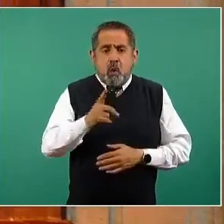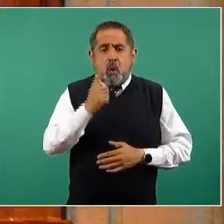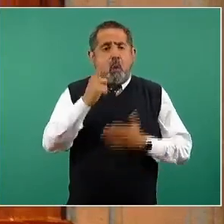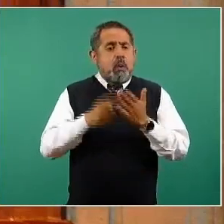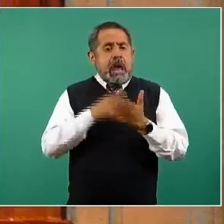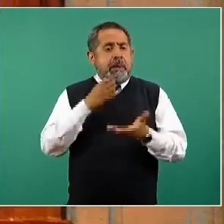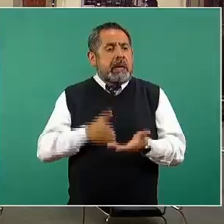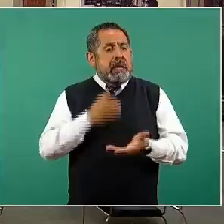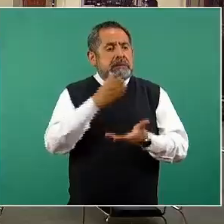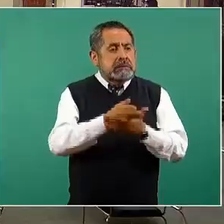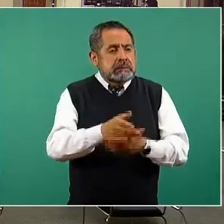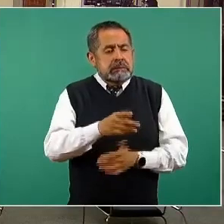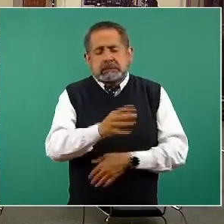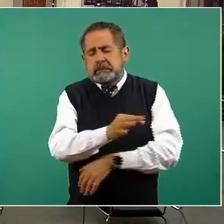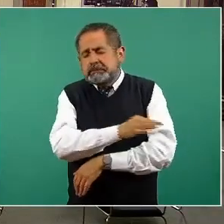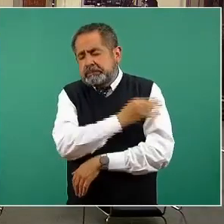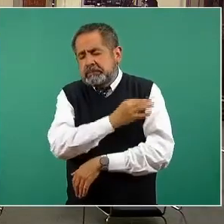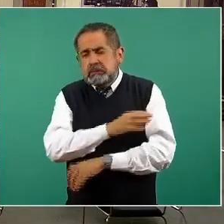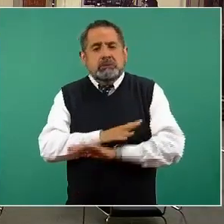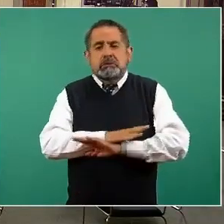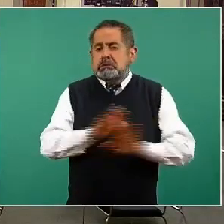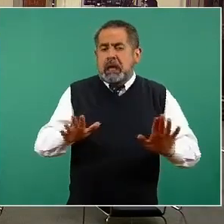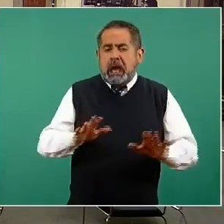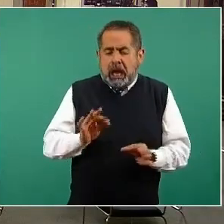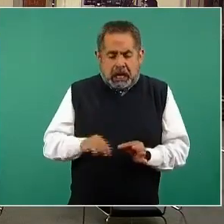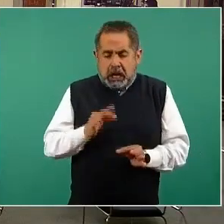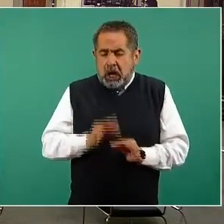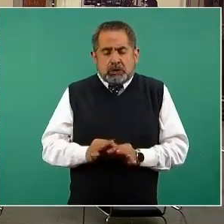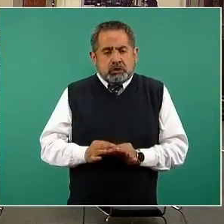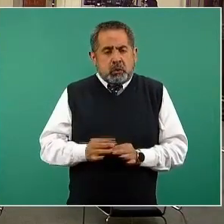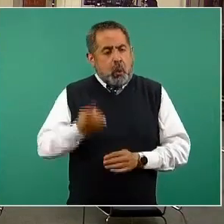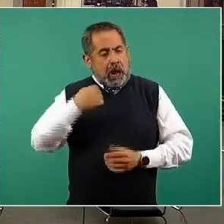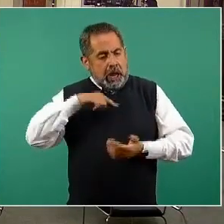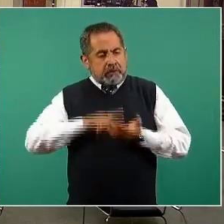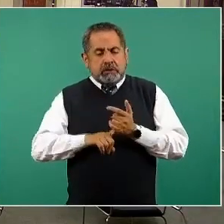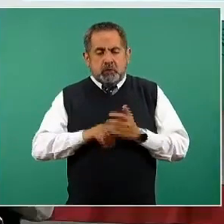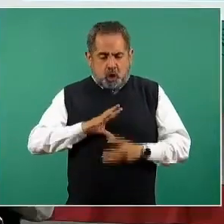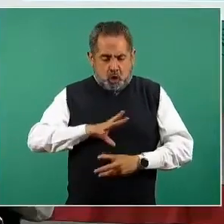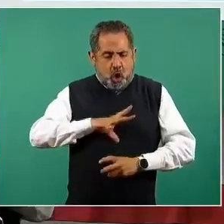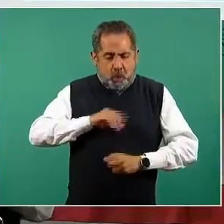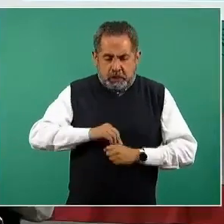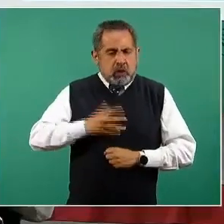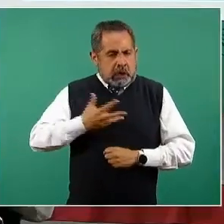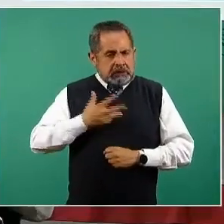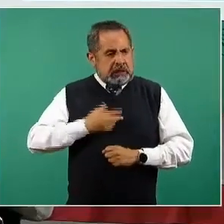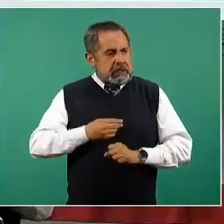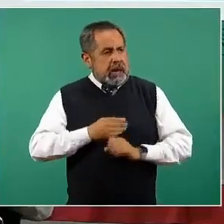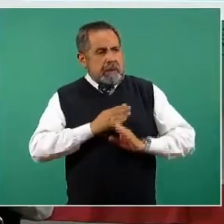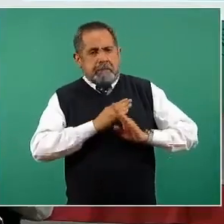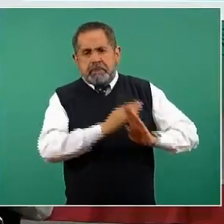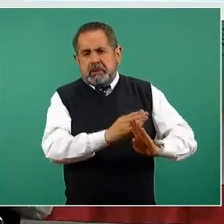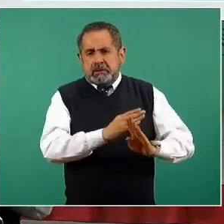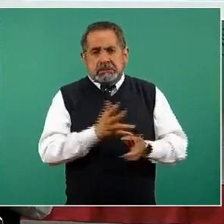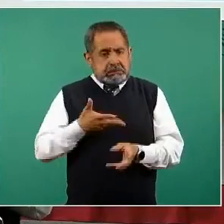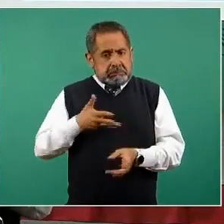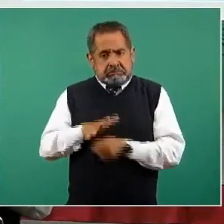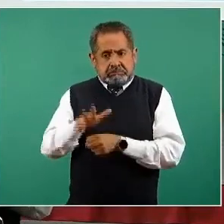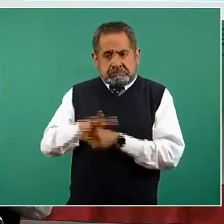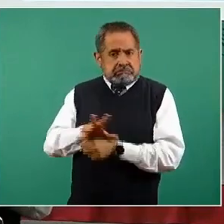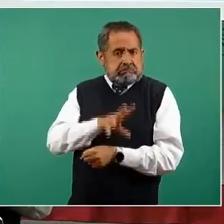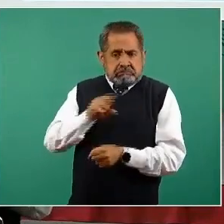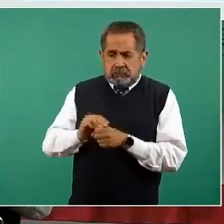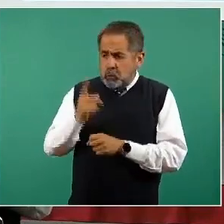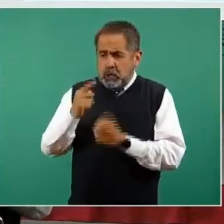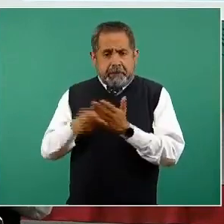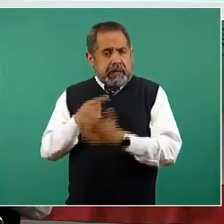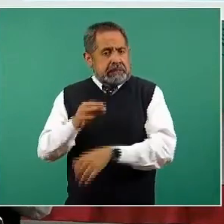visita o intervención, la persona queda, recibe el esquema completo, porque ahora estamos hablando de una sola dosis como esquema completo,